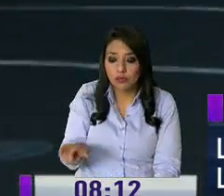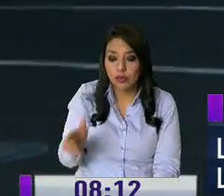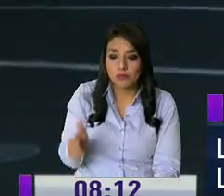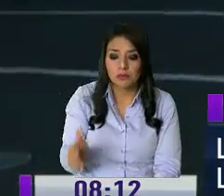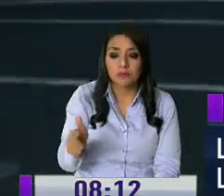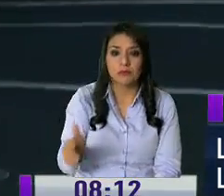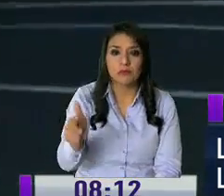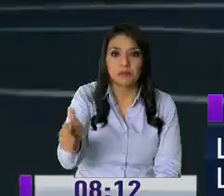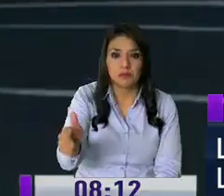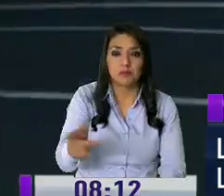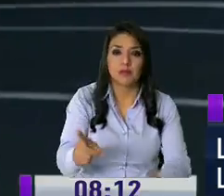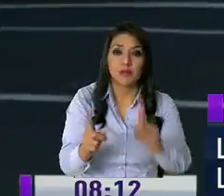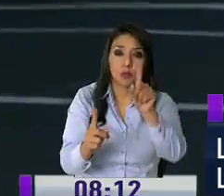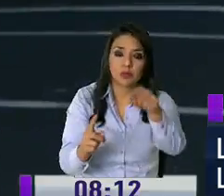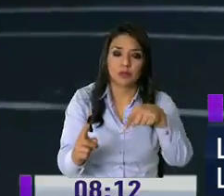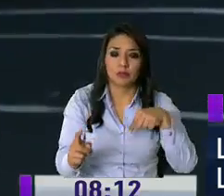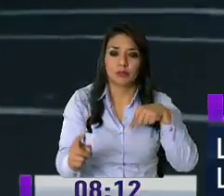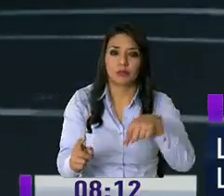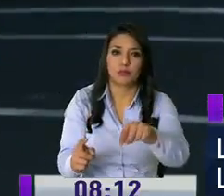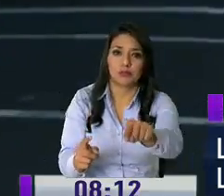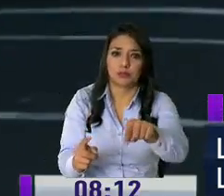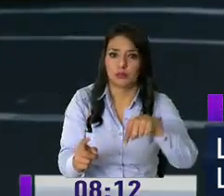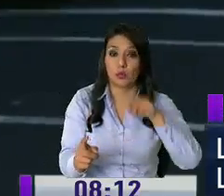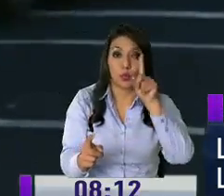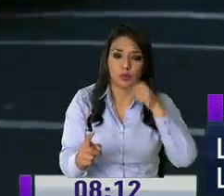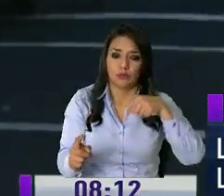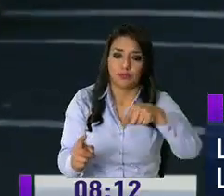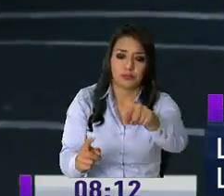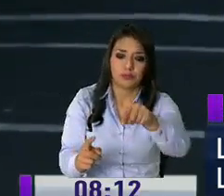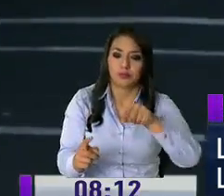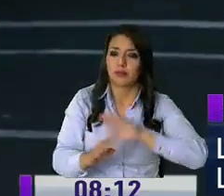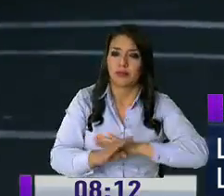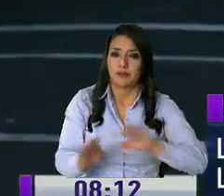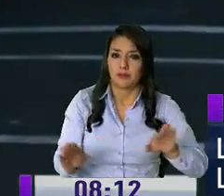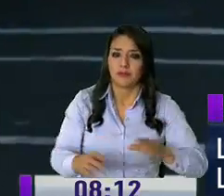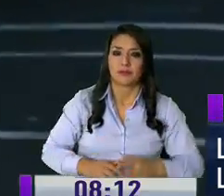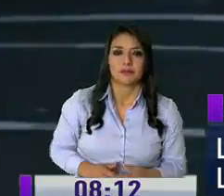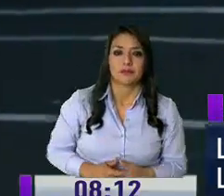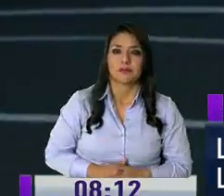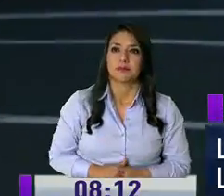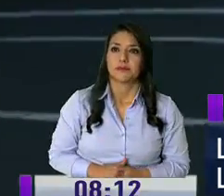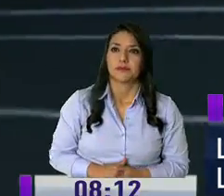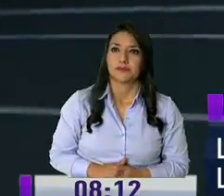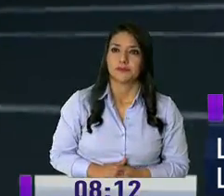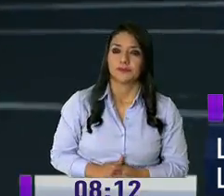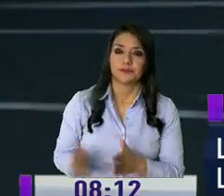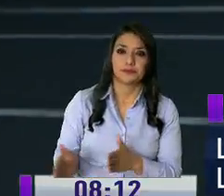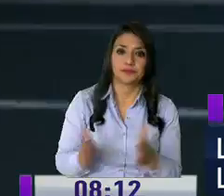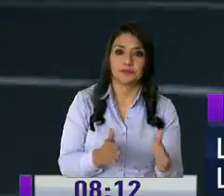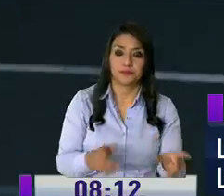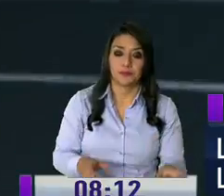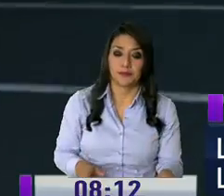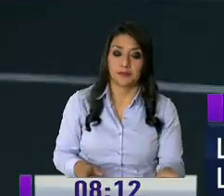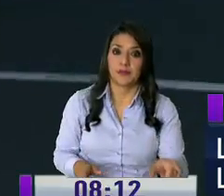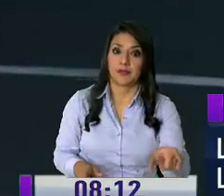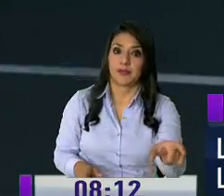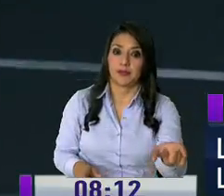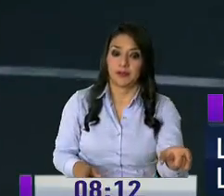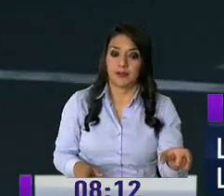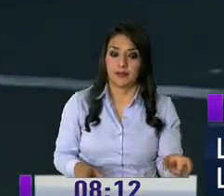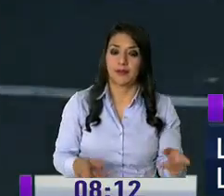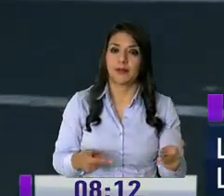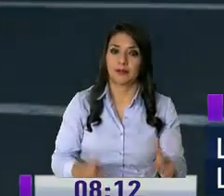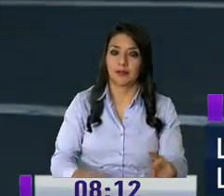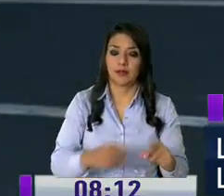carriles de circulación en las vías y en la vereda del otro lado se han